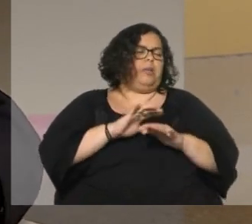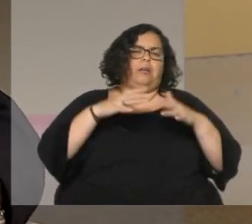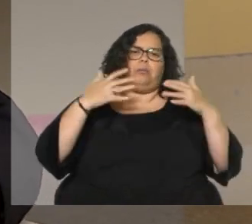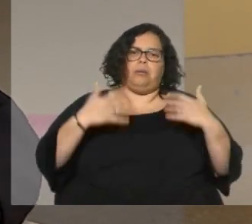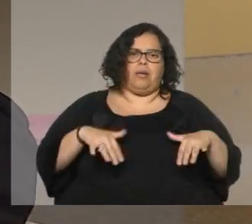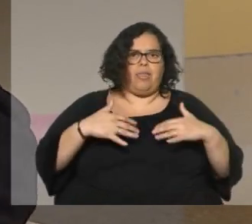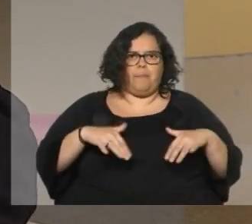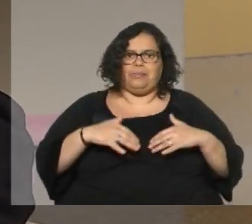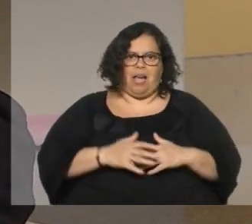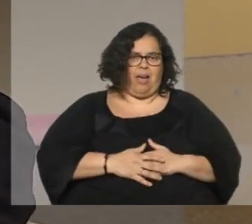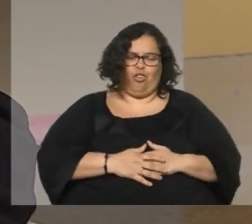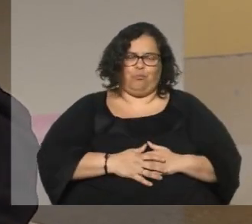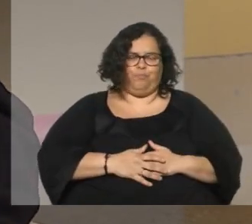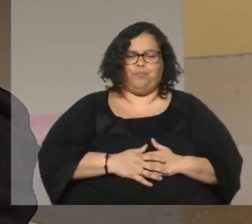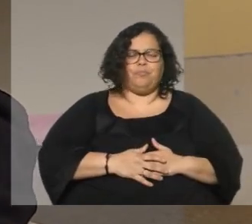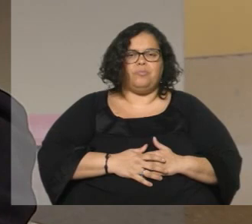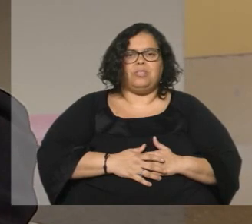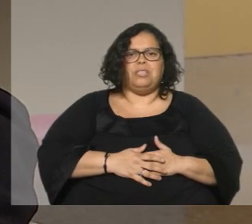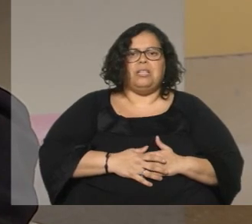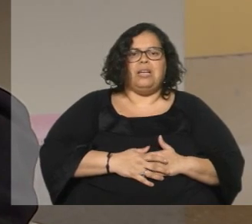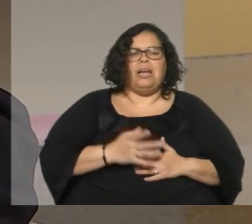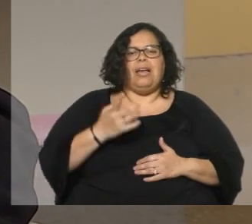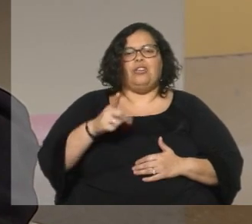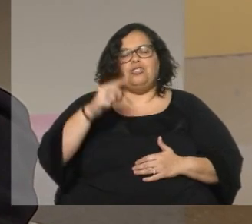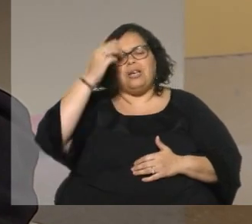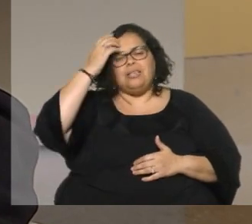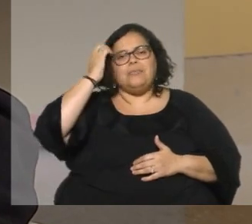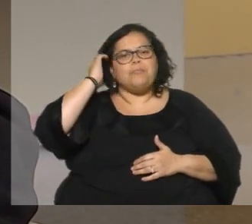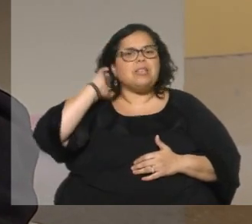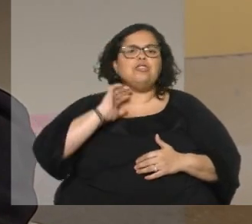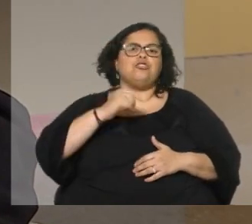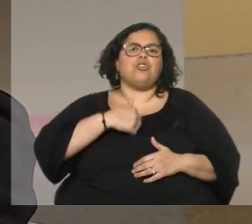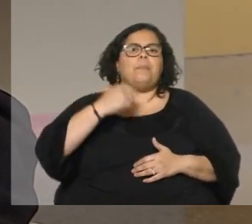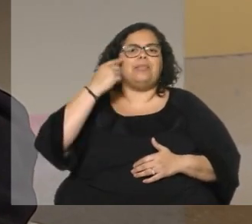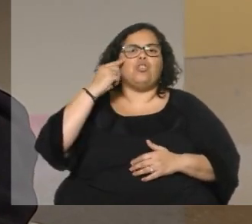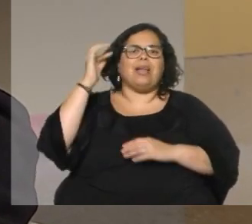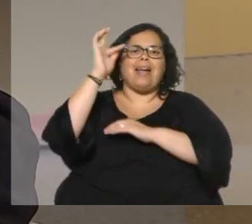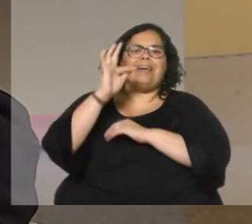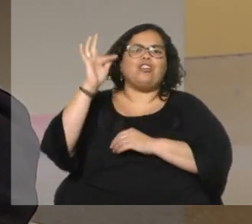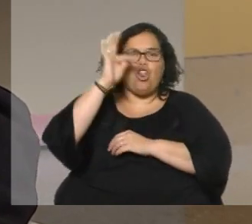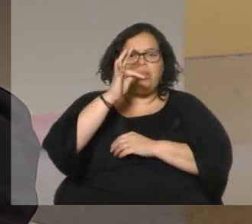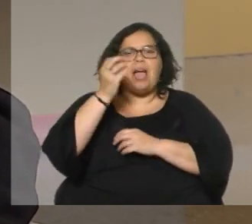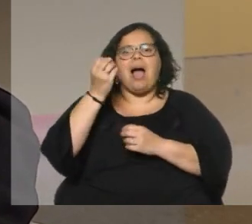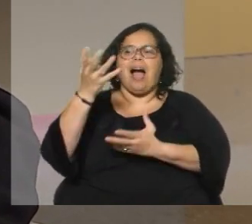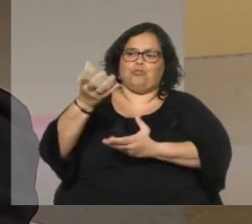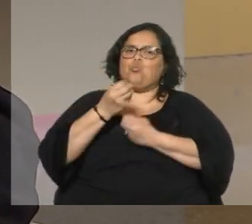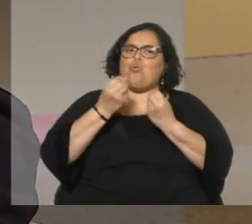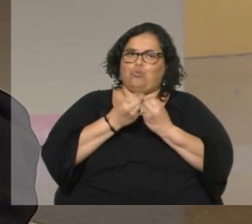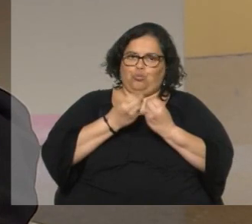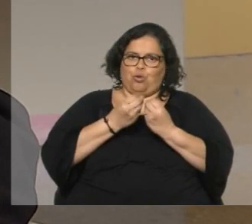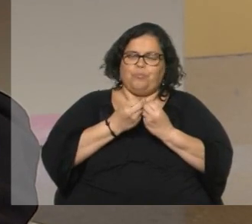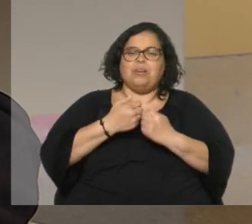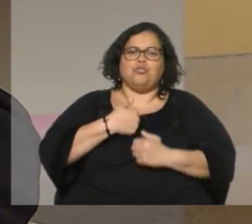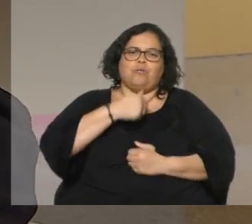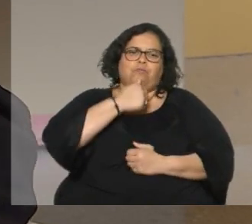en el más literal sentido de la palabra y yo creo que la tecnología nos ayudó nos ayudó mucho yo soy de las viejas épocas